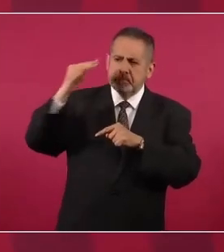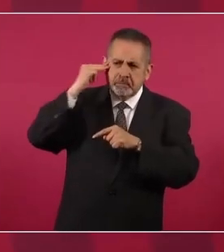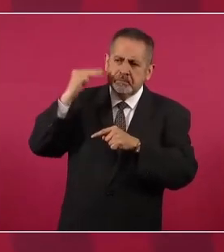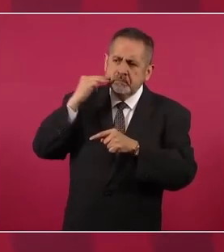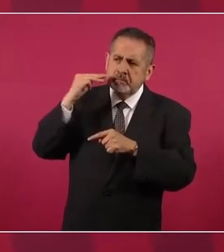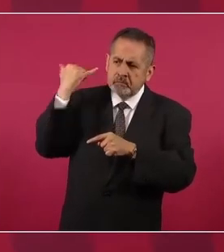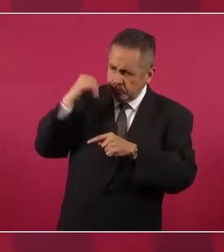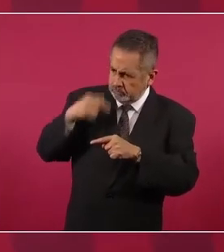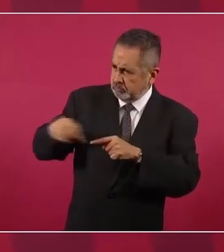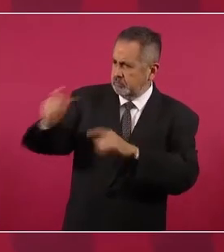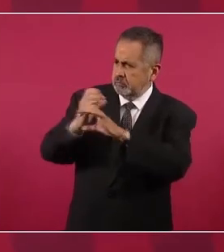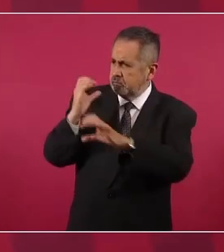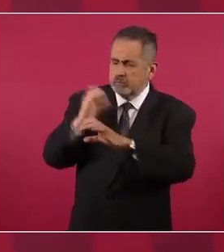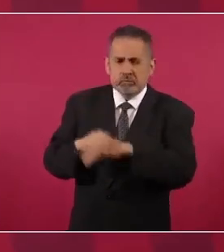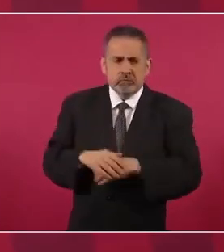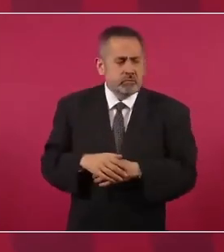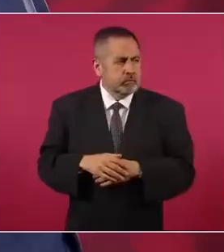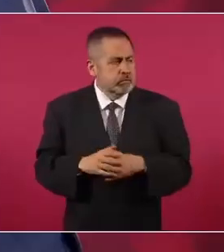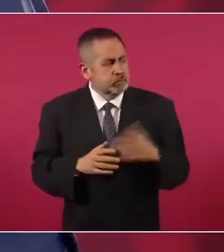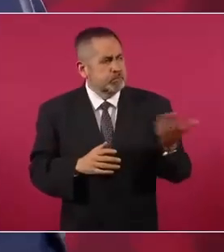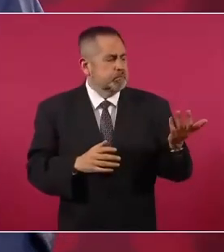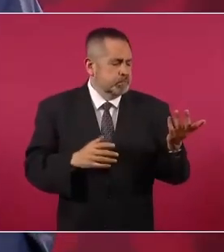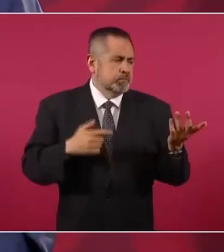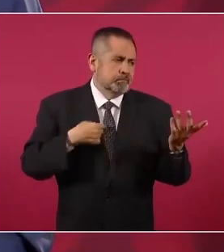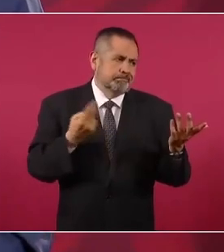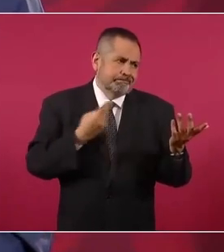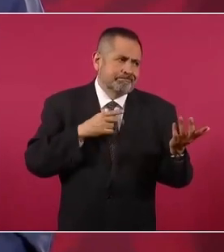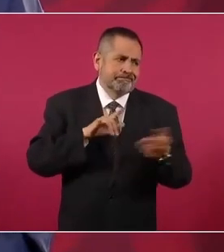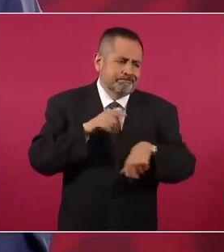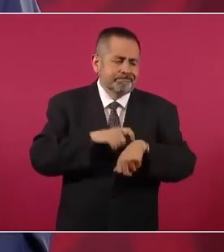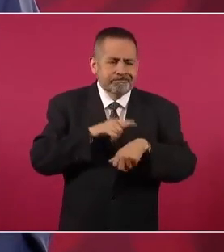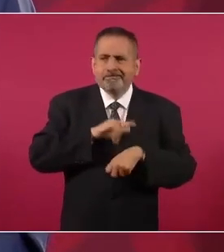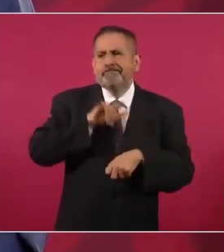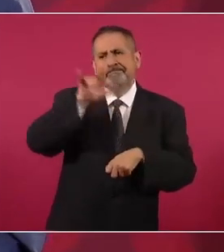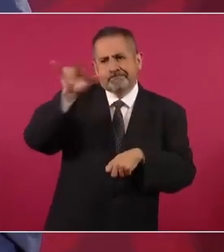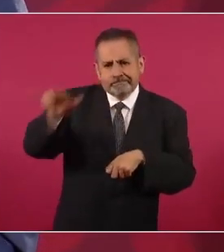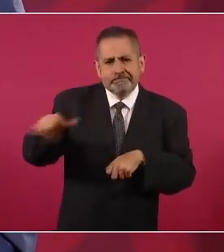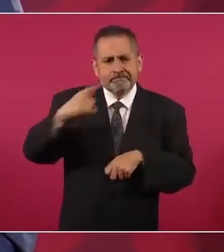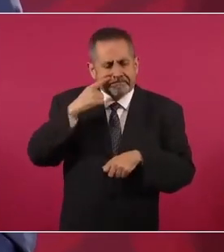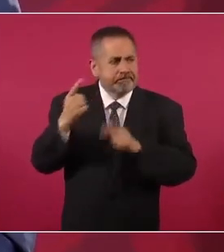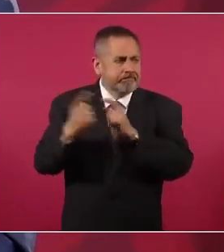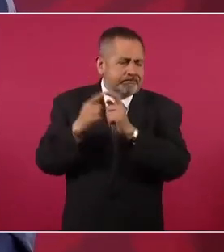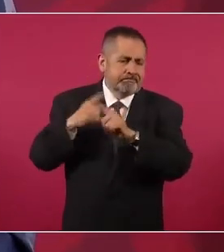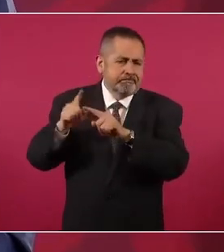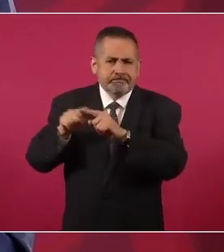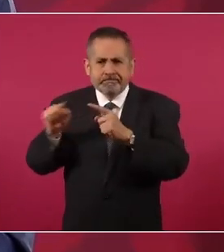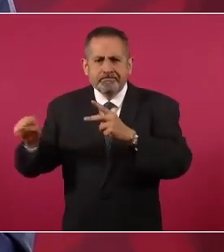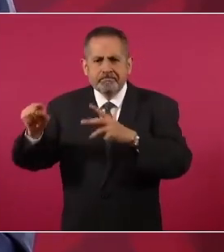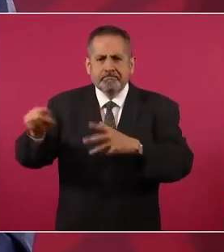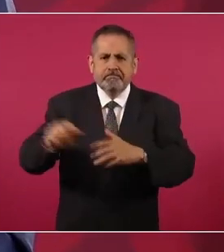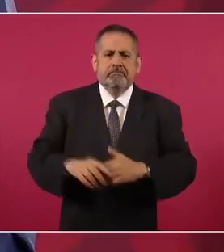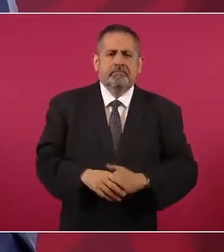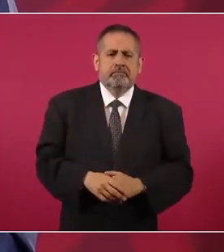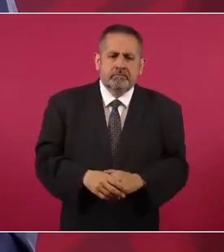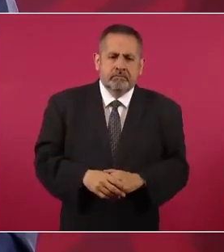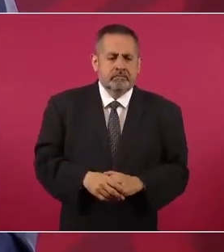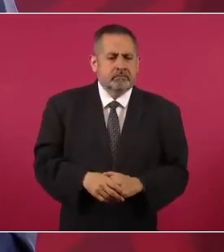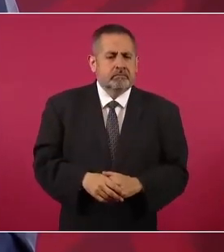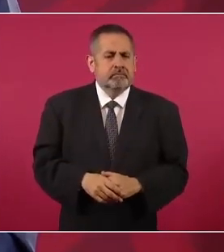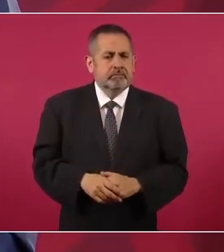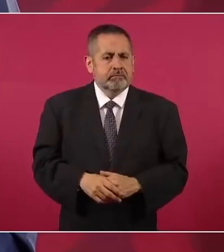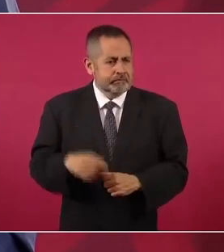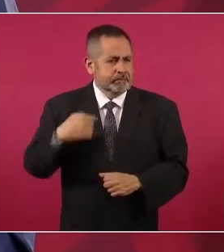Le digo, pues no, porque fíjese que tengo que ver varias cosas acá. Era yo,